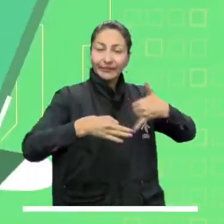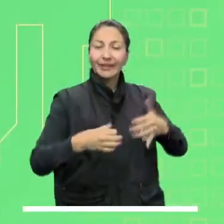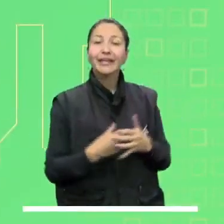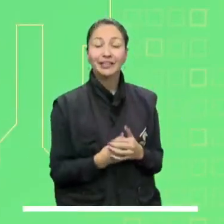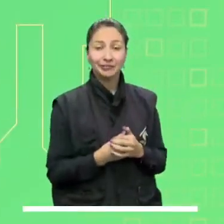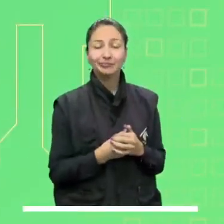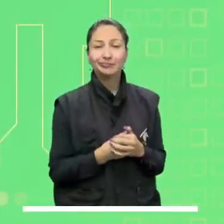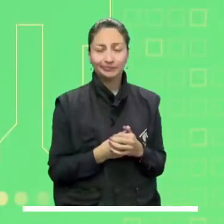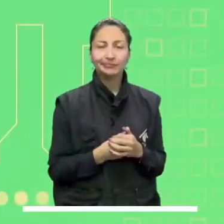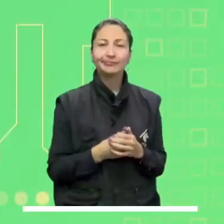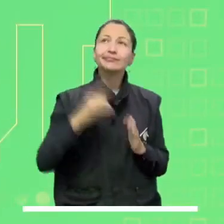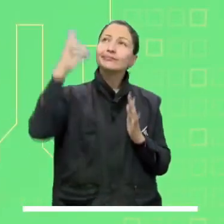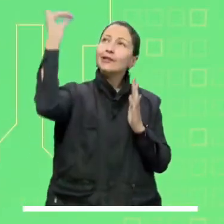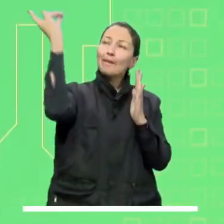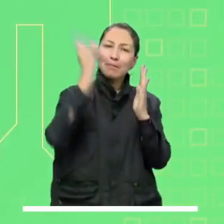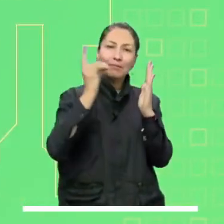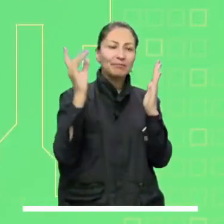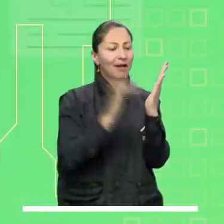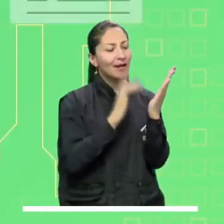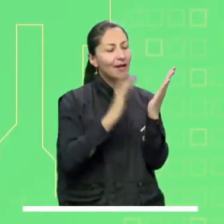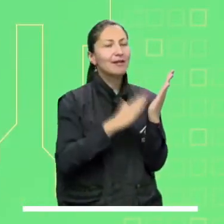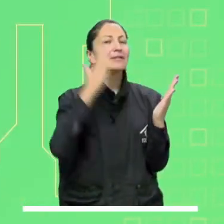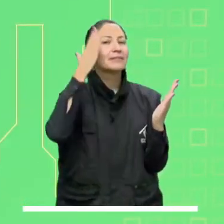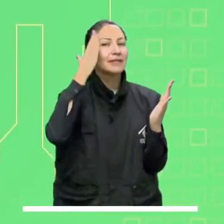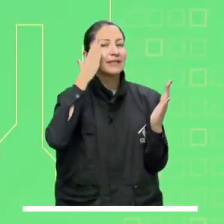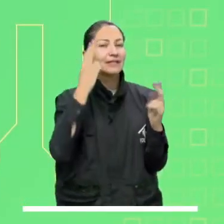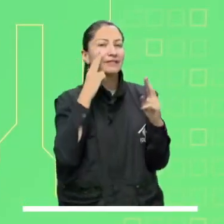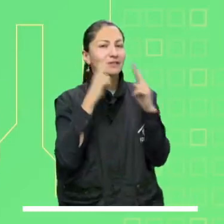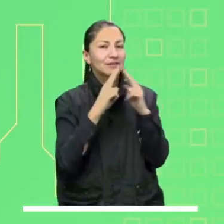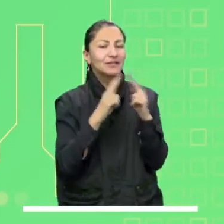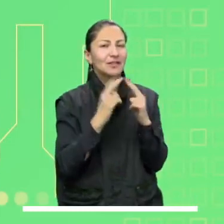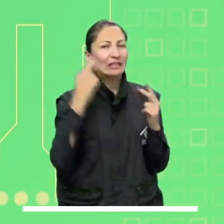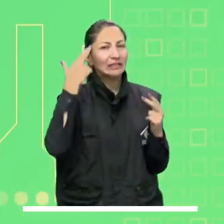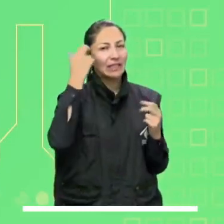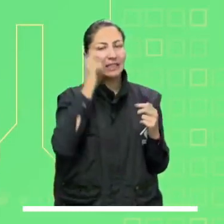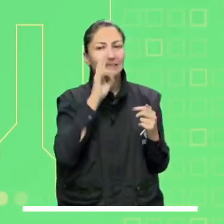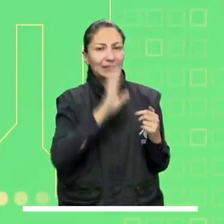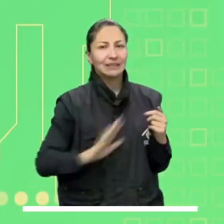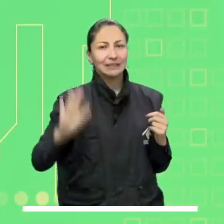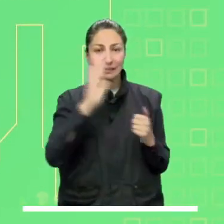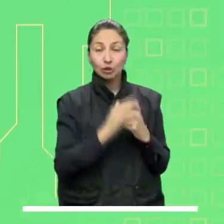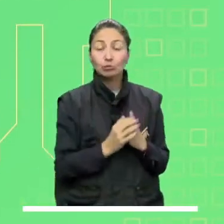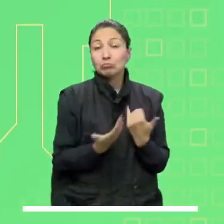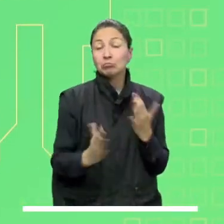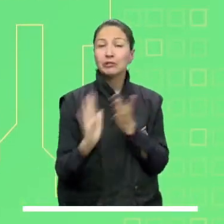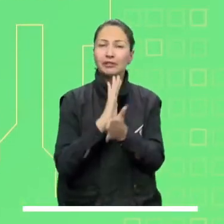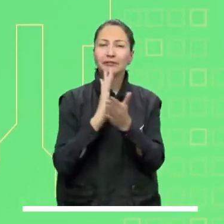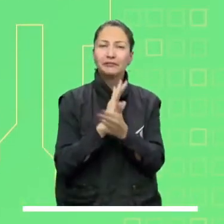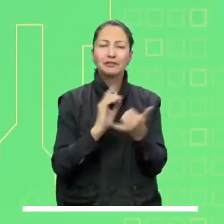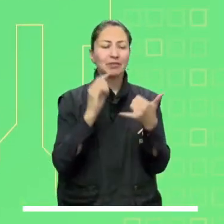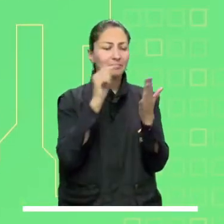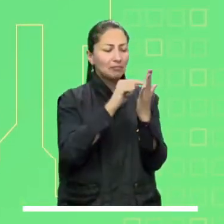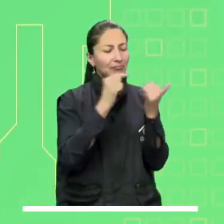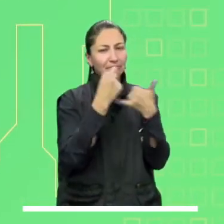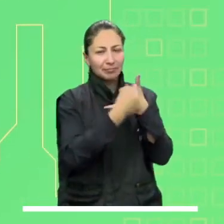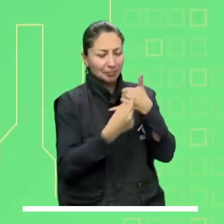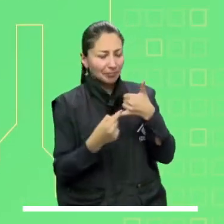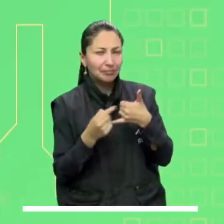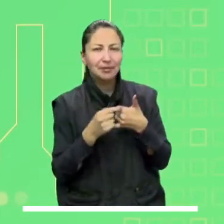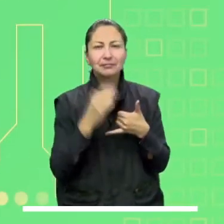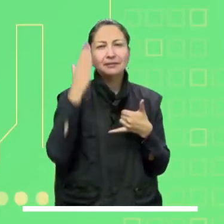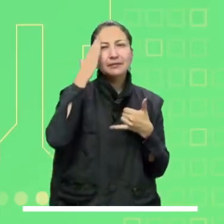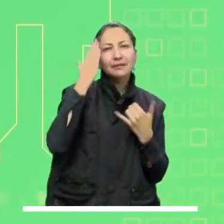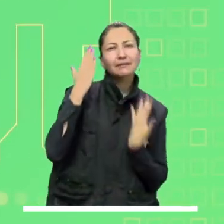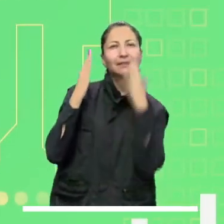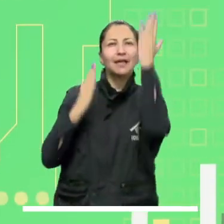aplicación Mi Pronóstico. Consulte los pronósticos del estado del tiempo, las imágenes satelitales y conozca las principales